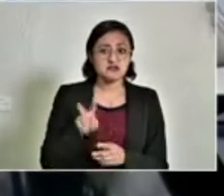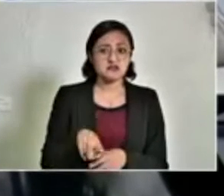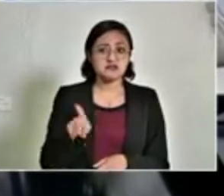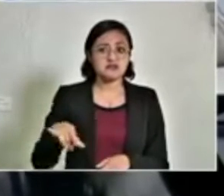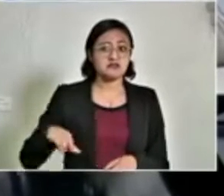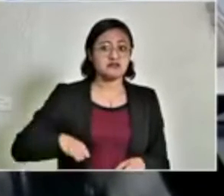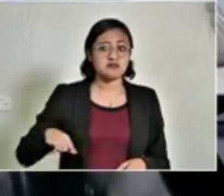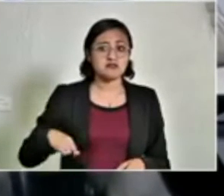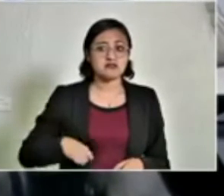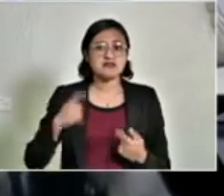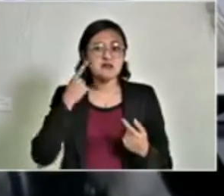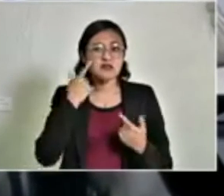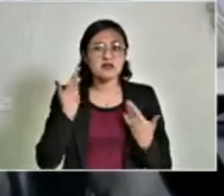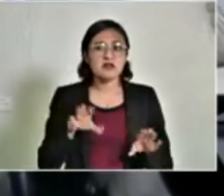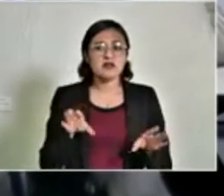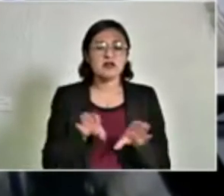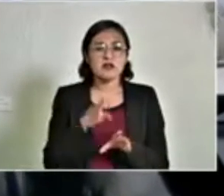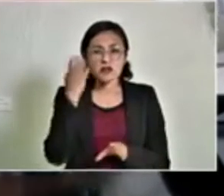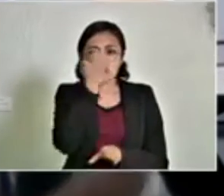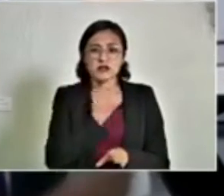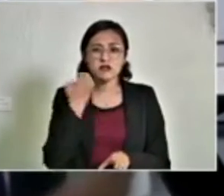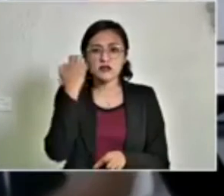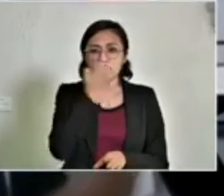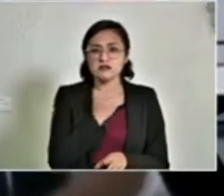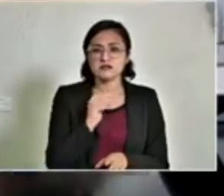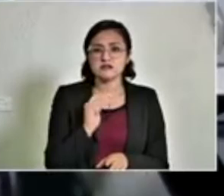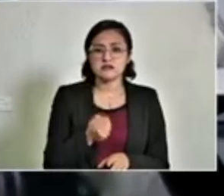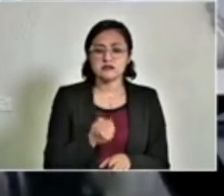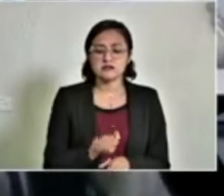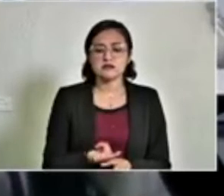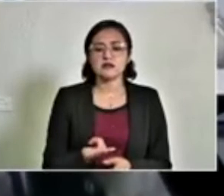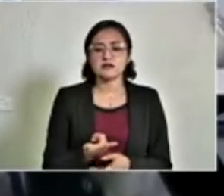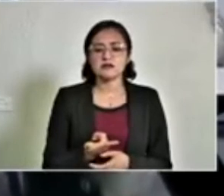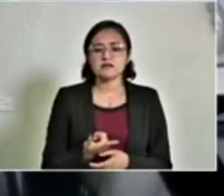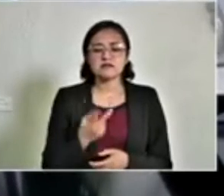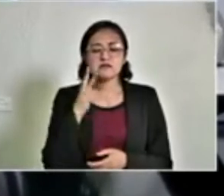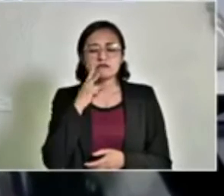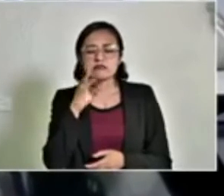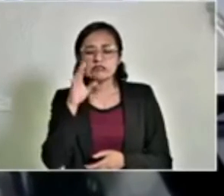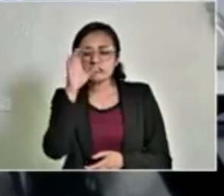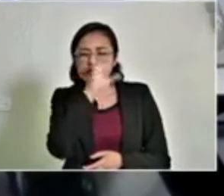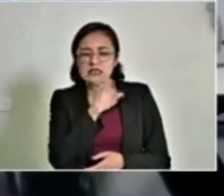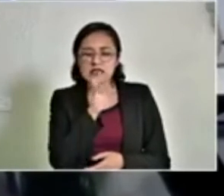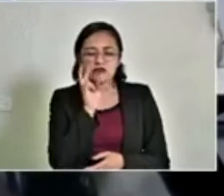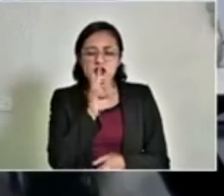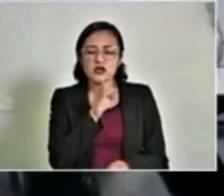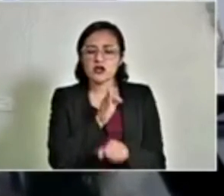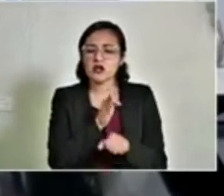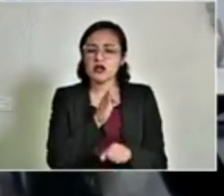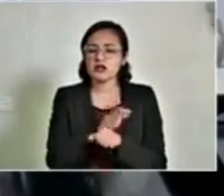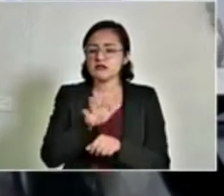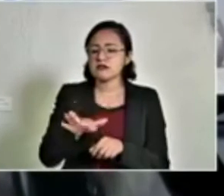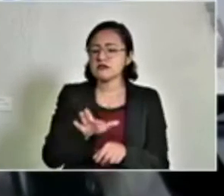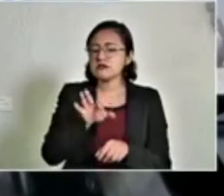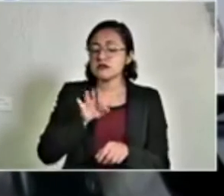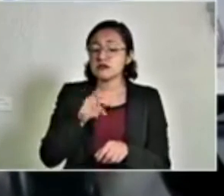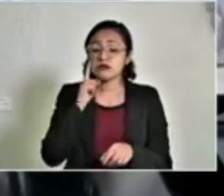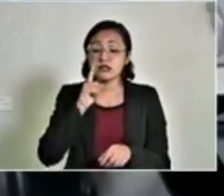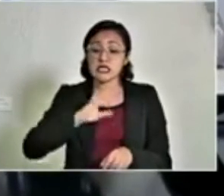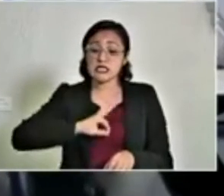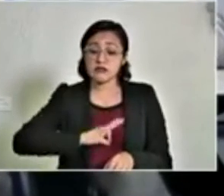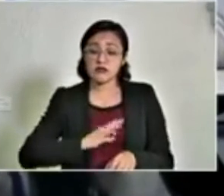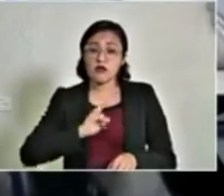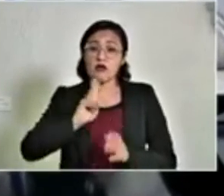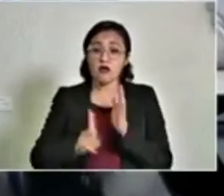muy probablemente sea un caso de análisis científico, pero en eso estamos. Si es una reinfección o una